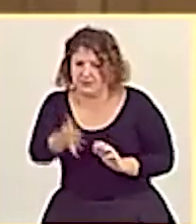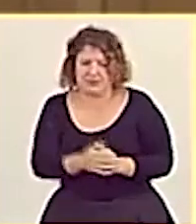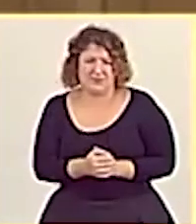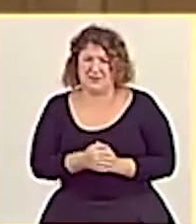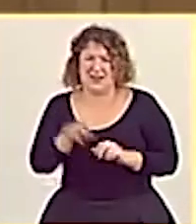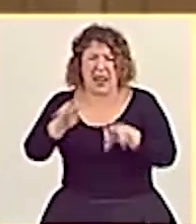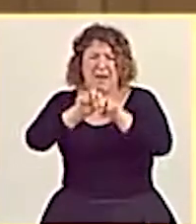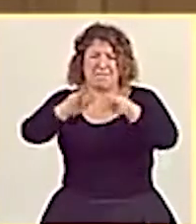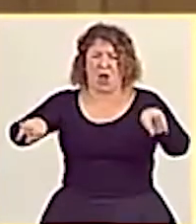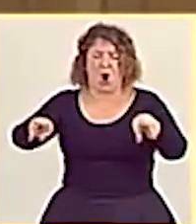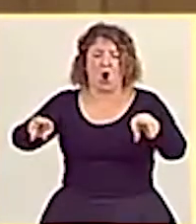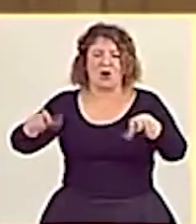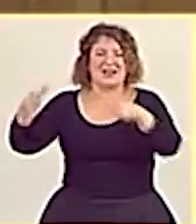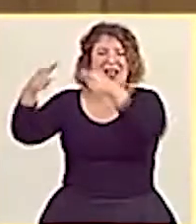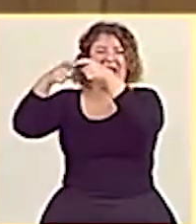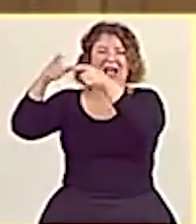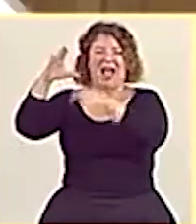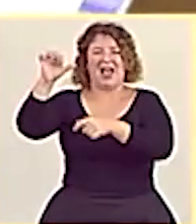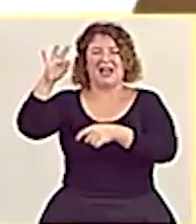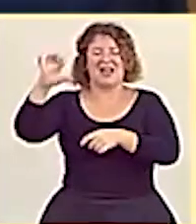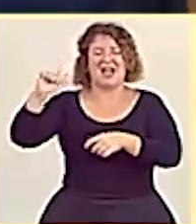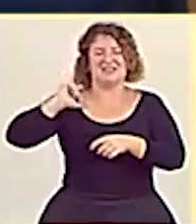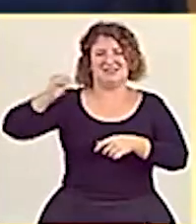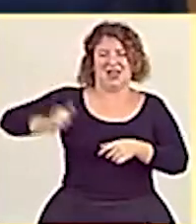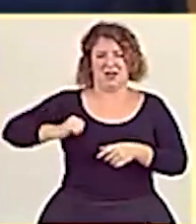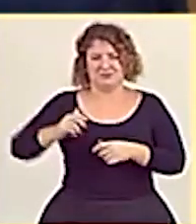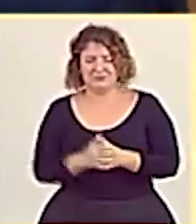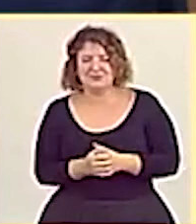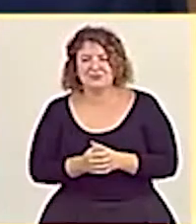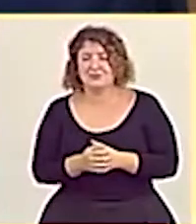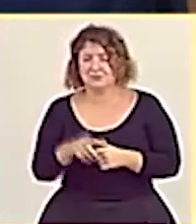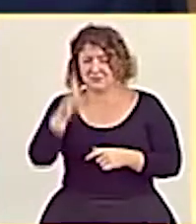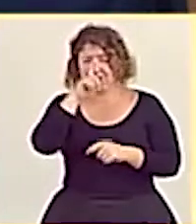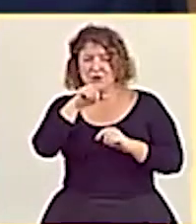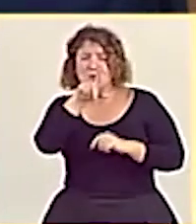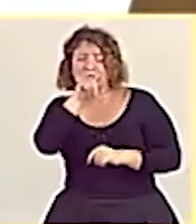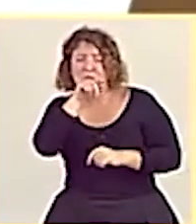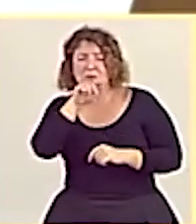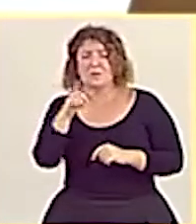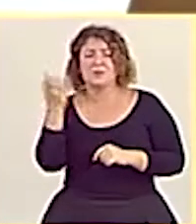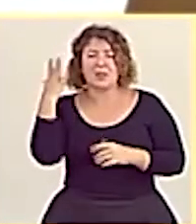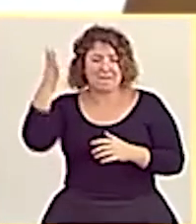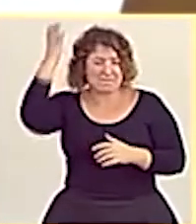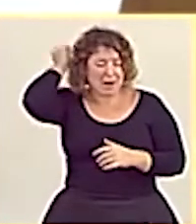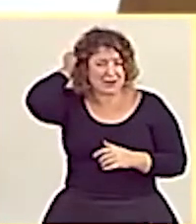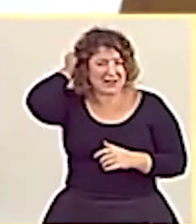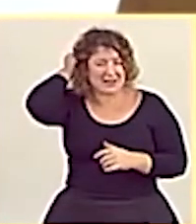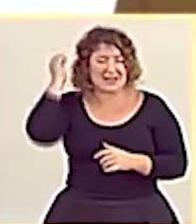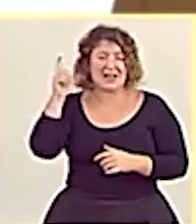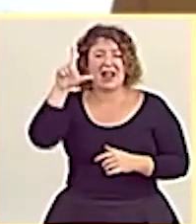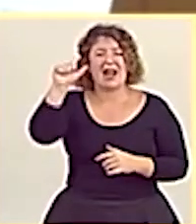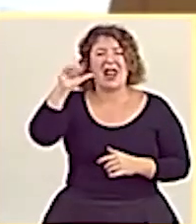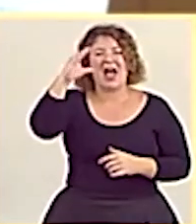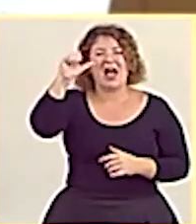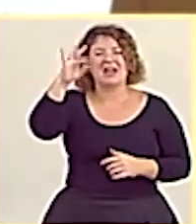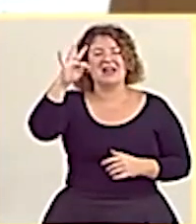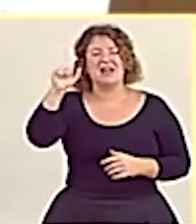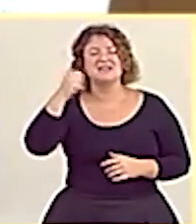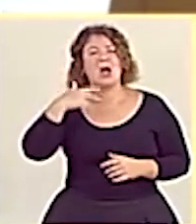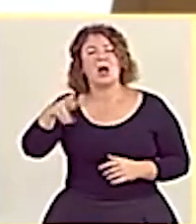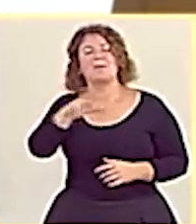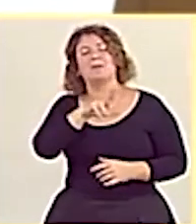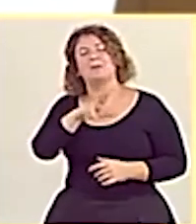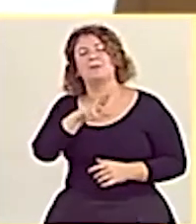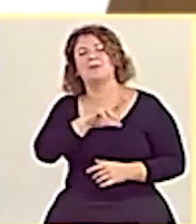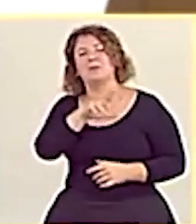casta, esa que ustedes tanto criticaban. Mire, ¿se acuerda usted de este tuit del señor Pablo Luis, de esta frase? La casta son los que utilizan los privilegios